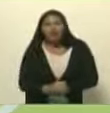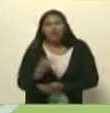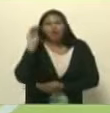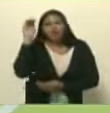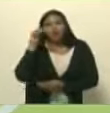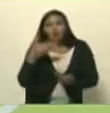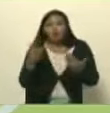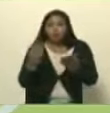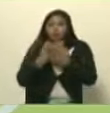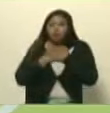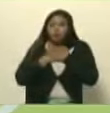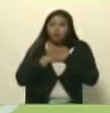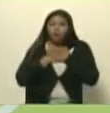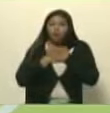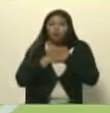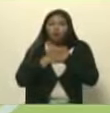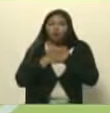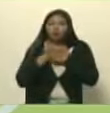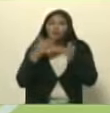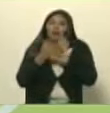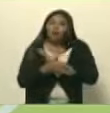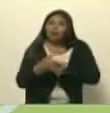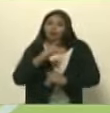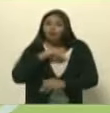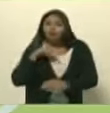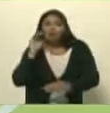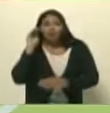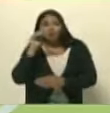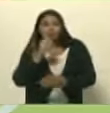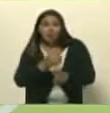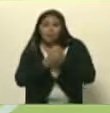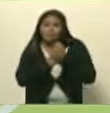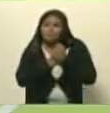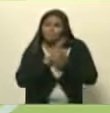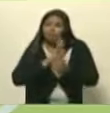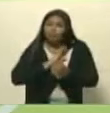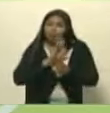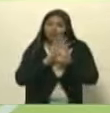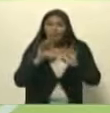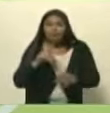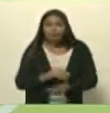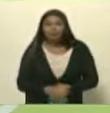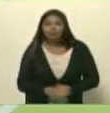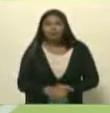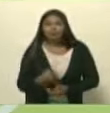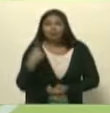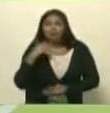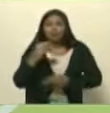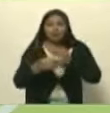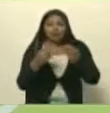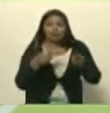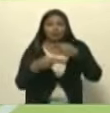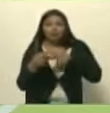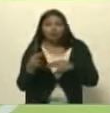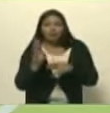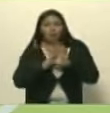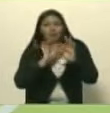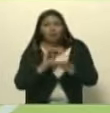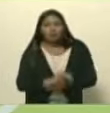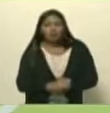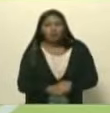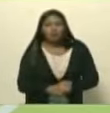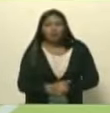pertenece pero para que ese futuro nos pertenezca hay que hacer construcciones y la